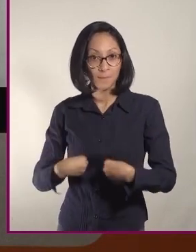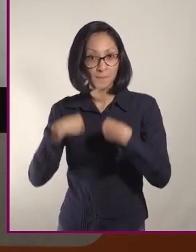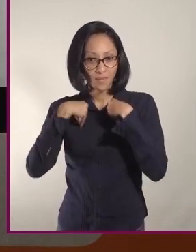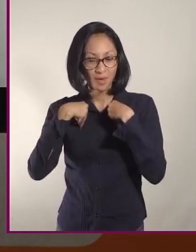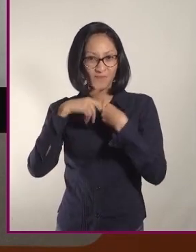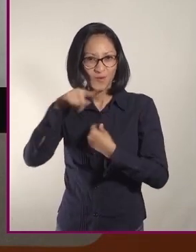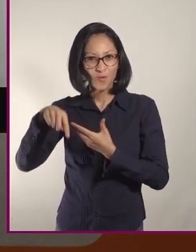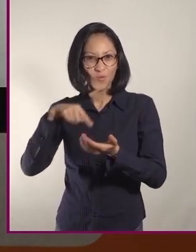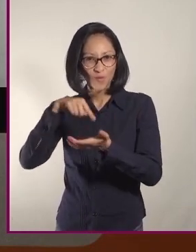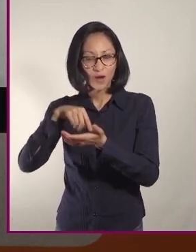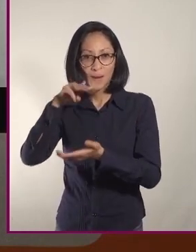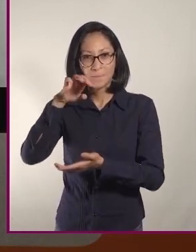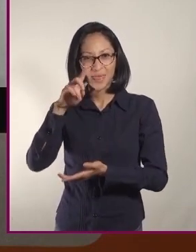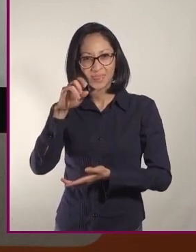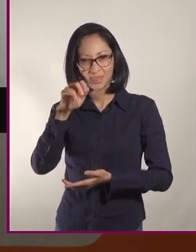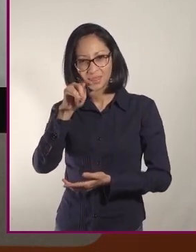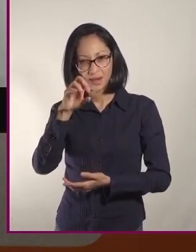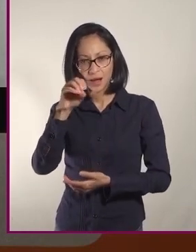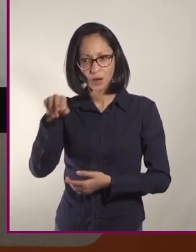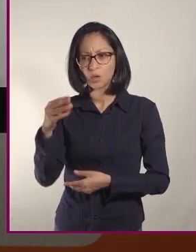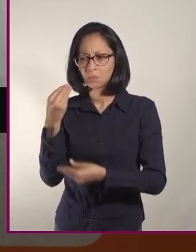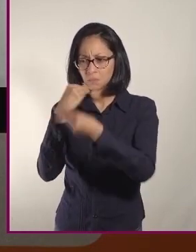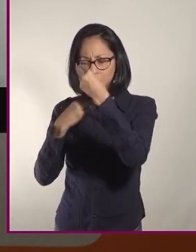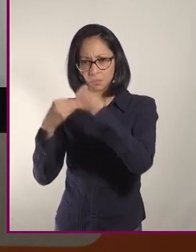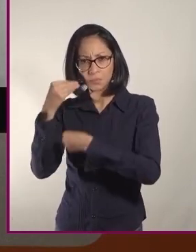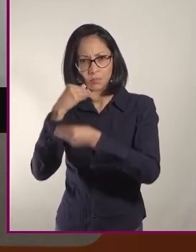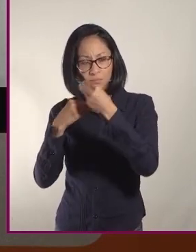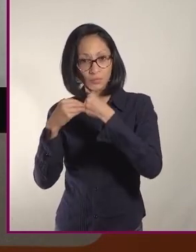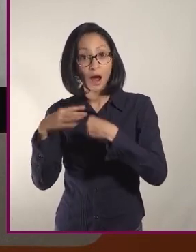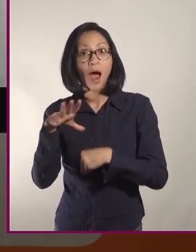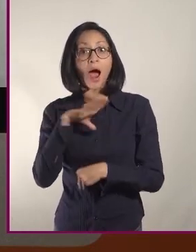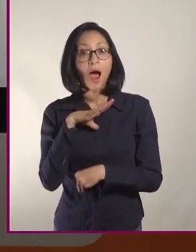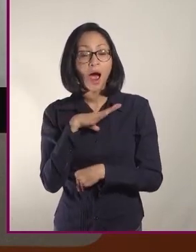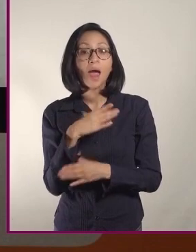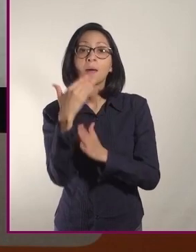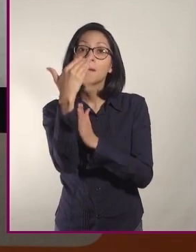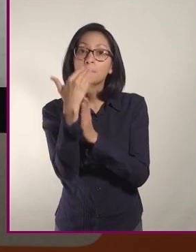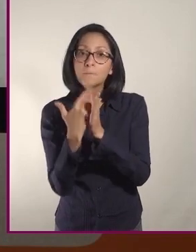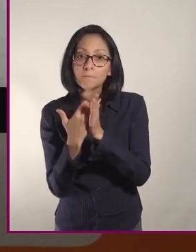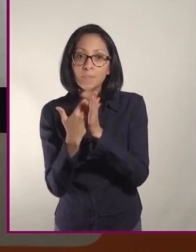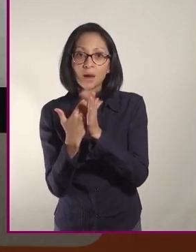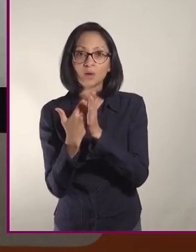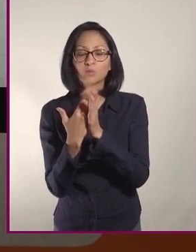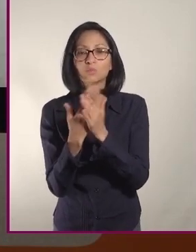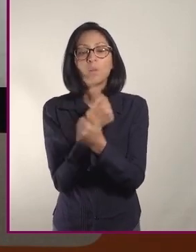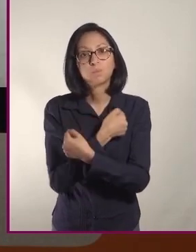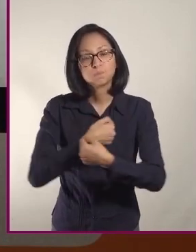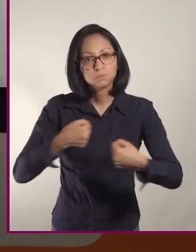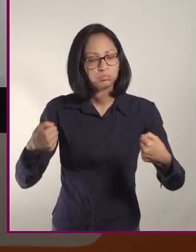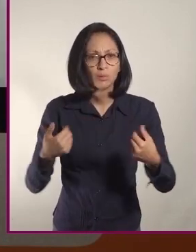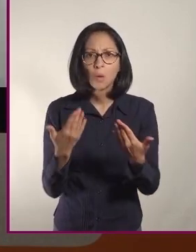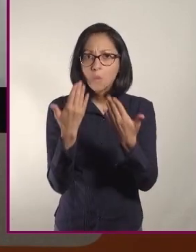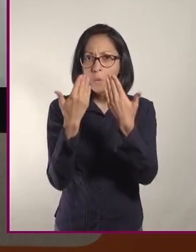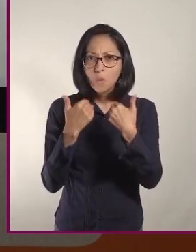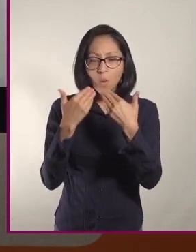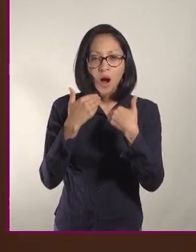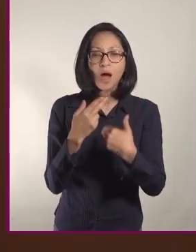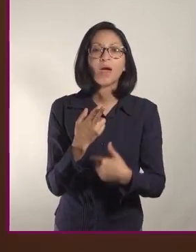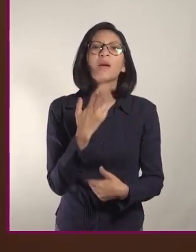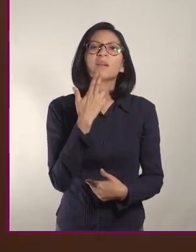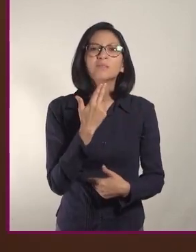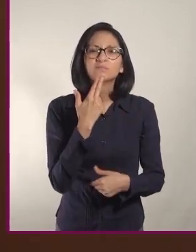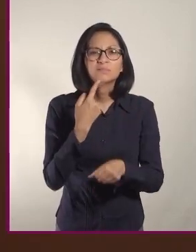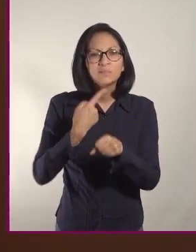Mediterráneo y que seguían este tipo de alimentación, por un lado tenían menos índices de obesidad, menos índices de diabetes